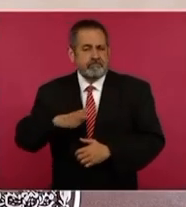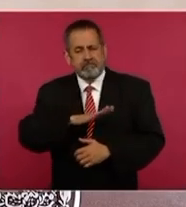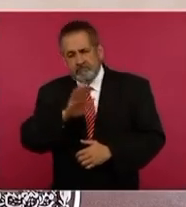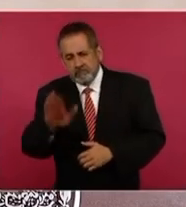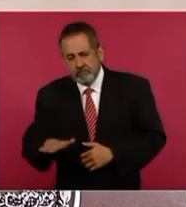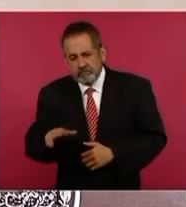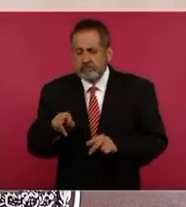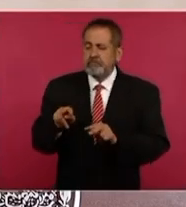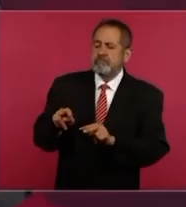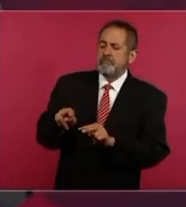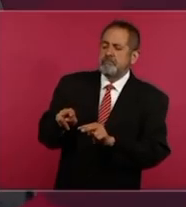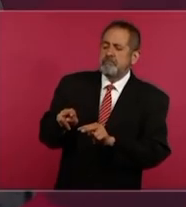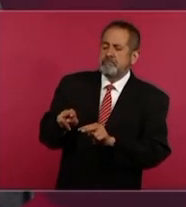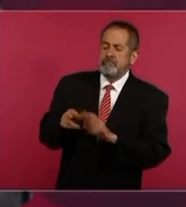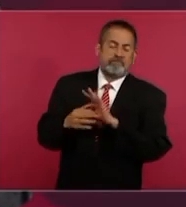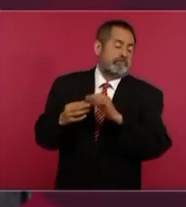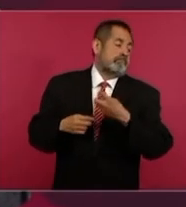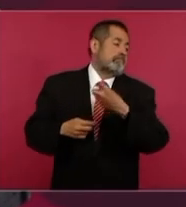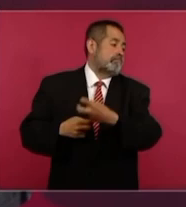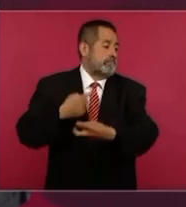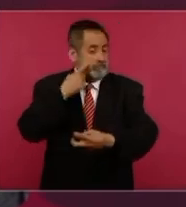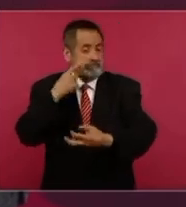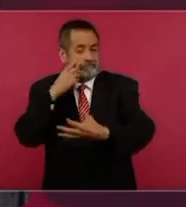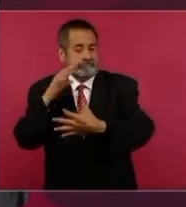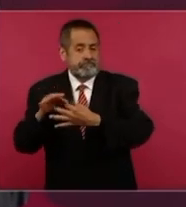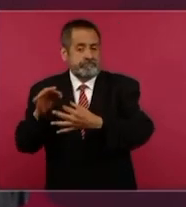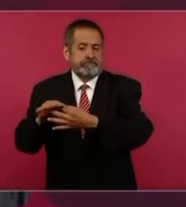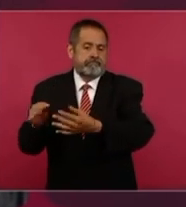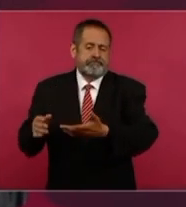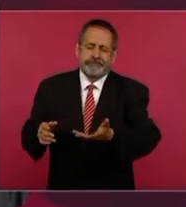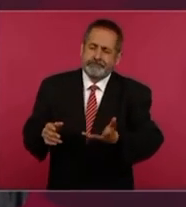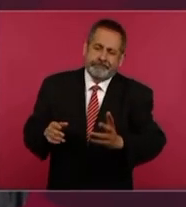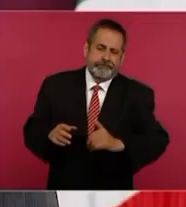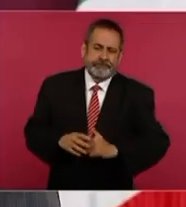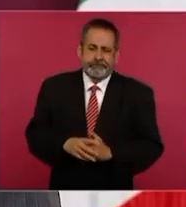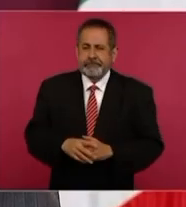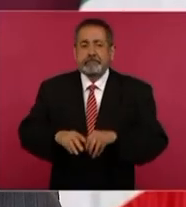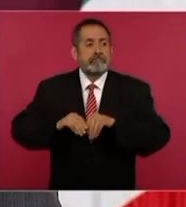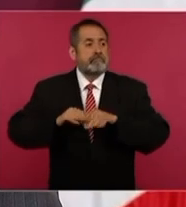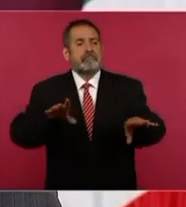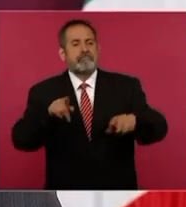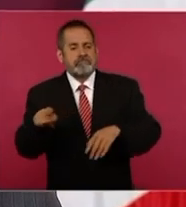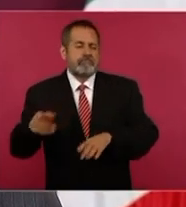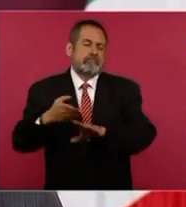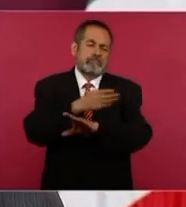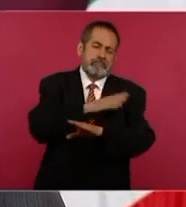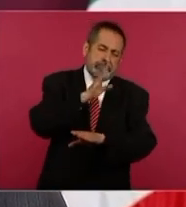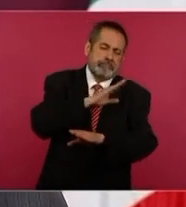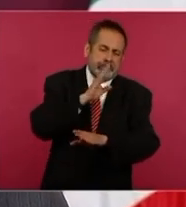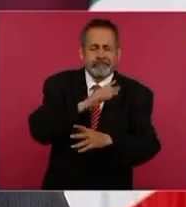Y entonces, ya se va a saber qué hizo.